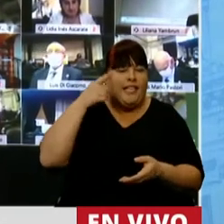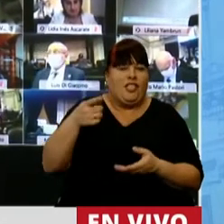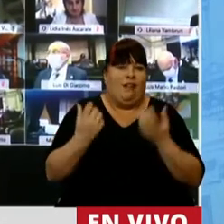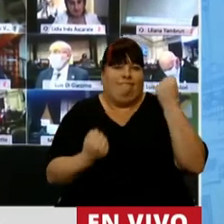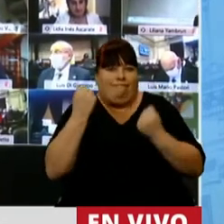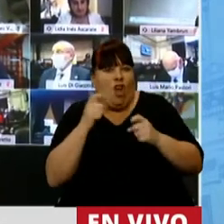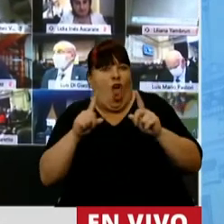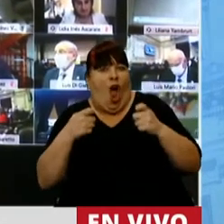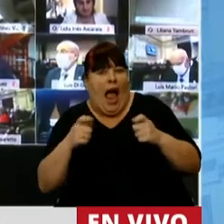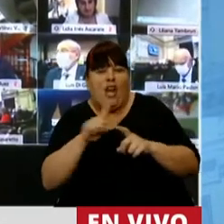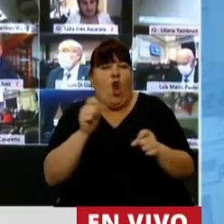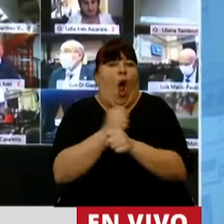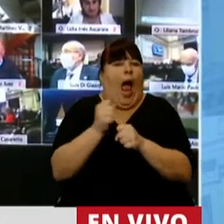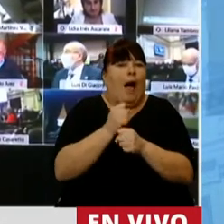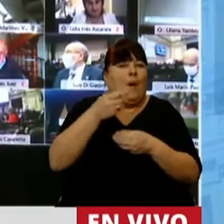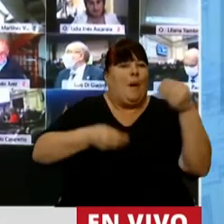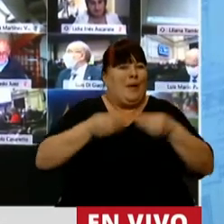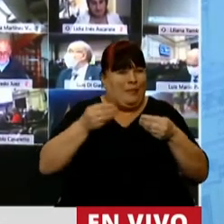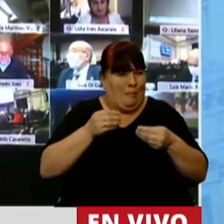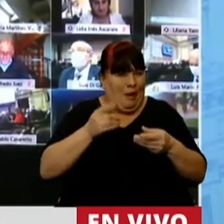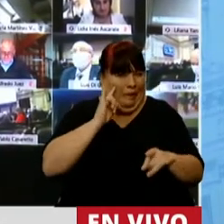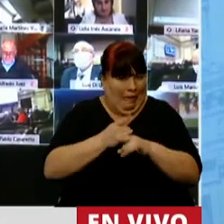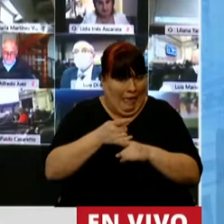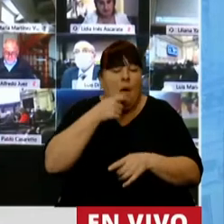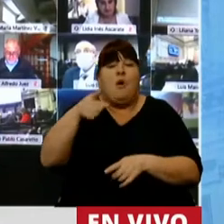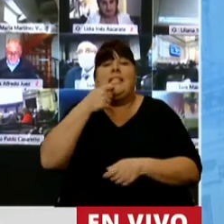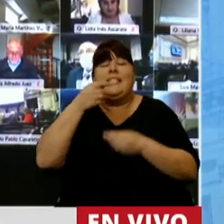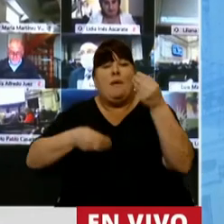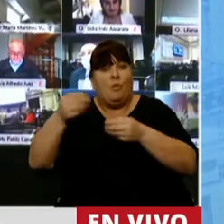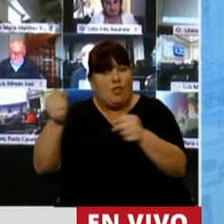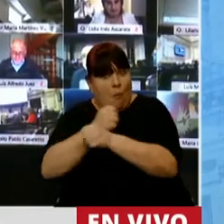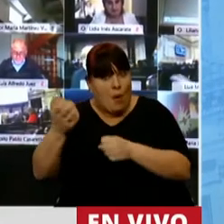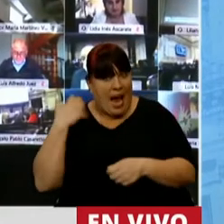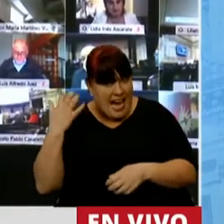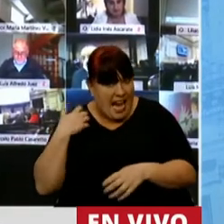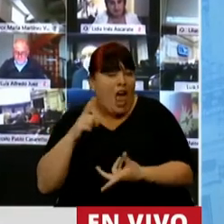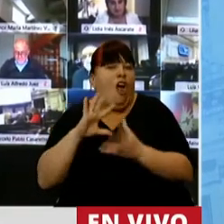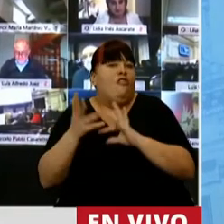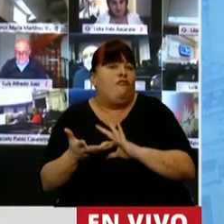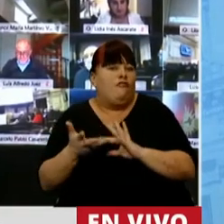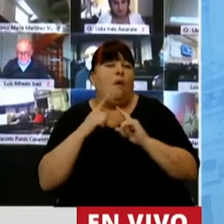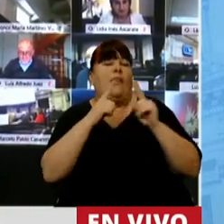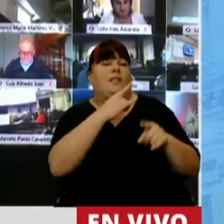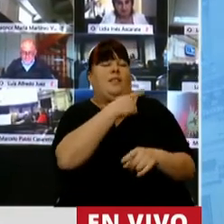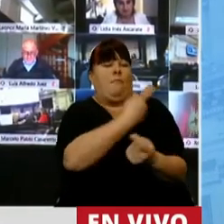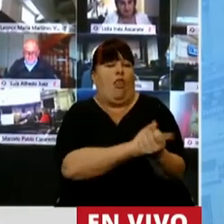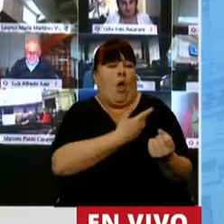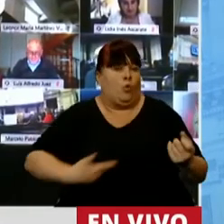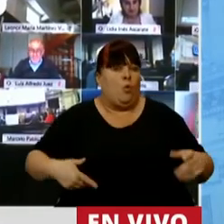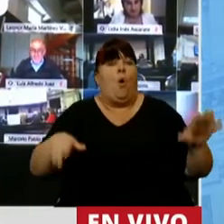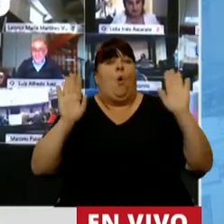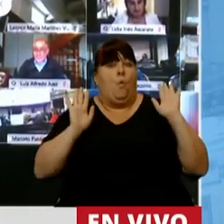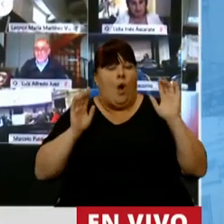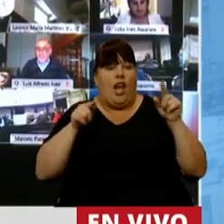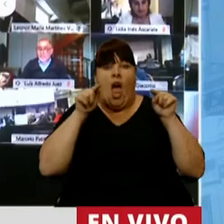estaban absteniendo y no aprobando en general el presupuesto porque la aprobación del presupuesto en general es una manera de que le digamos al Poder Ejecutivo señor